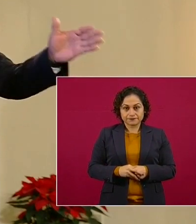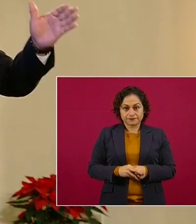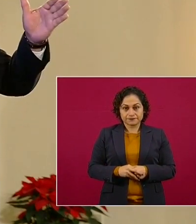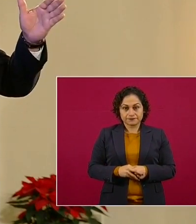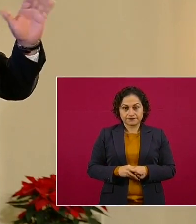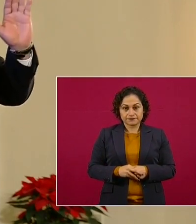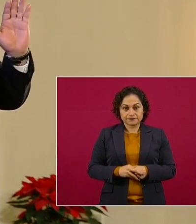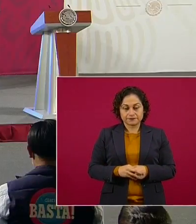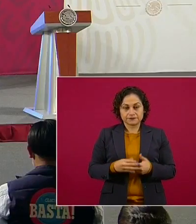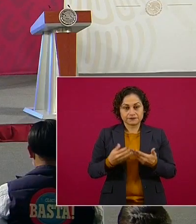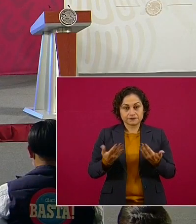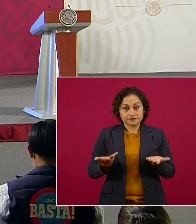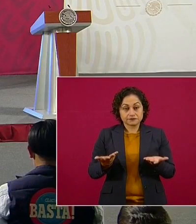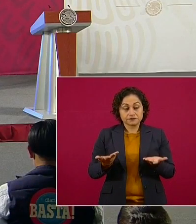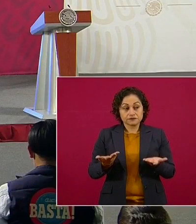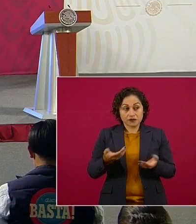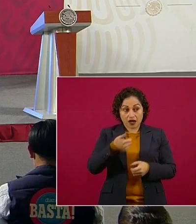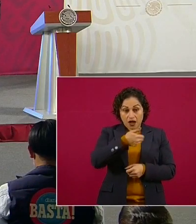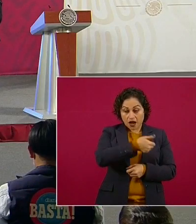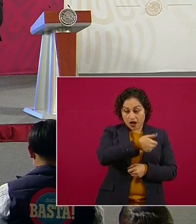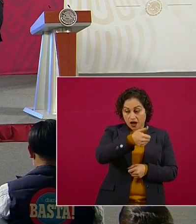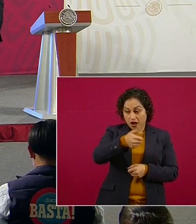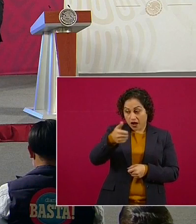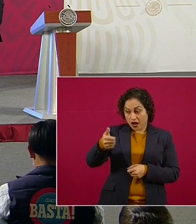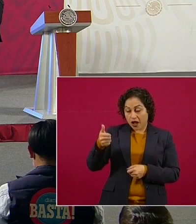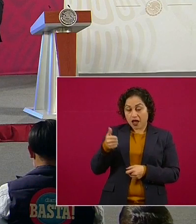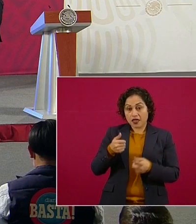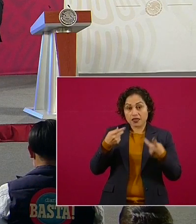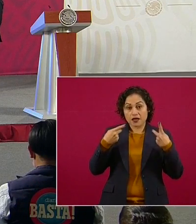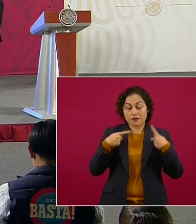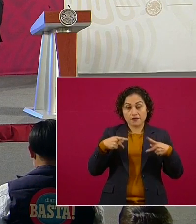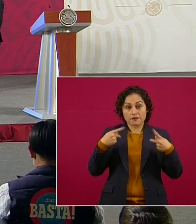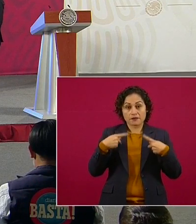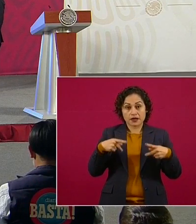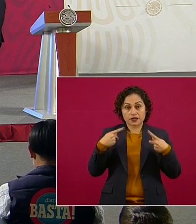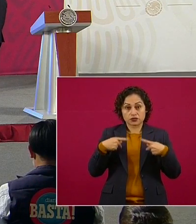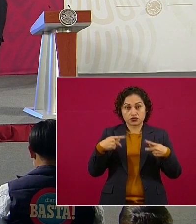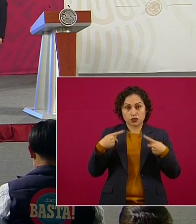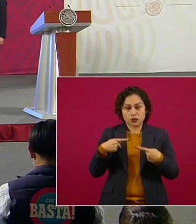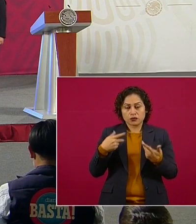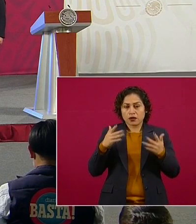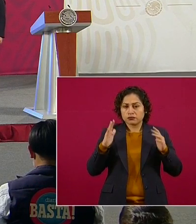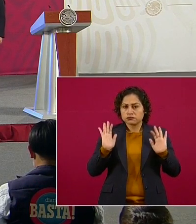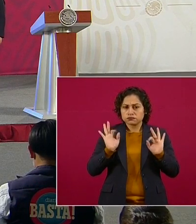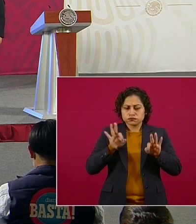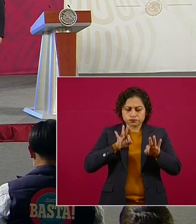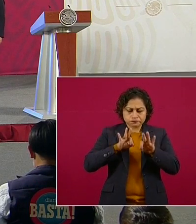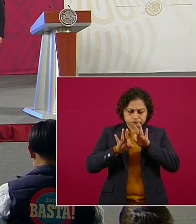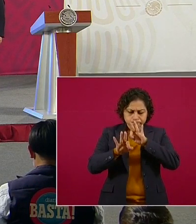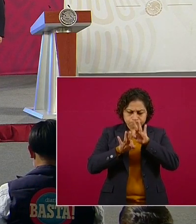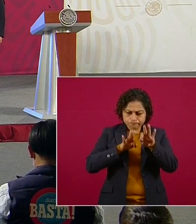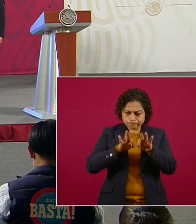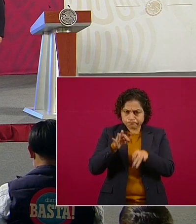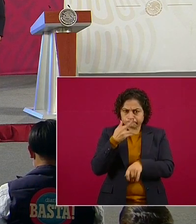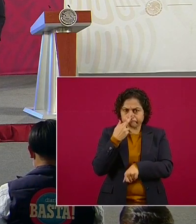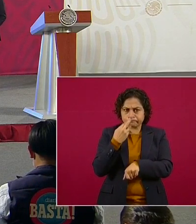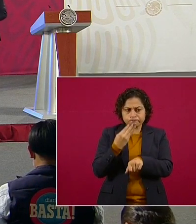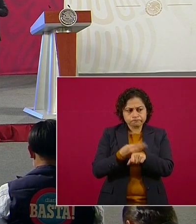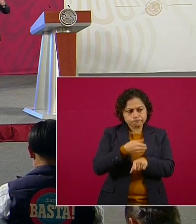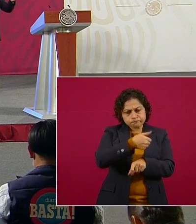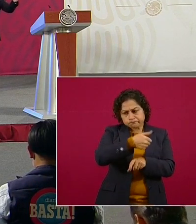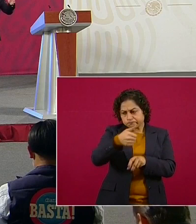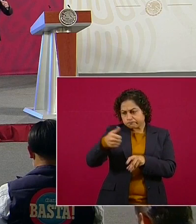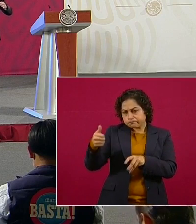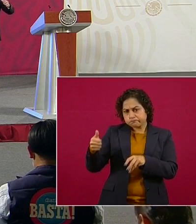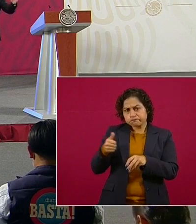su trabajo y